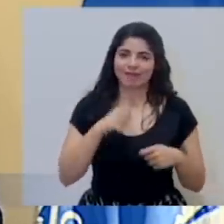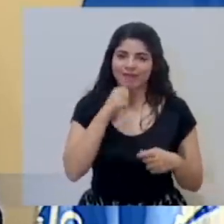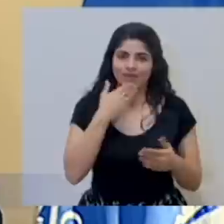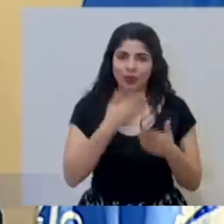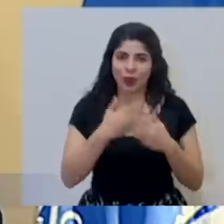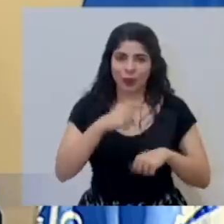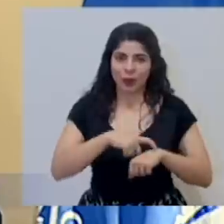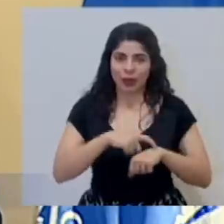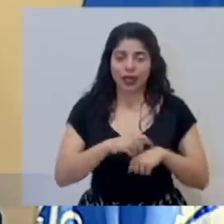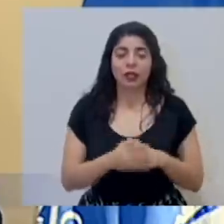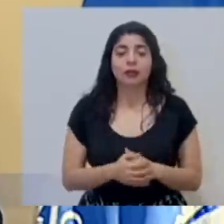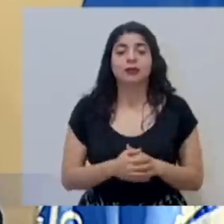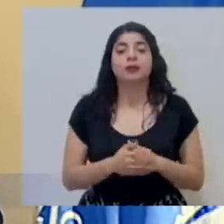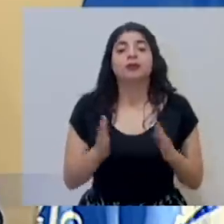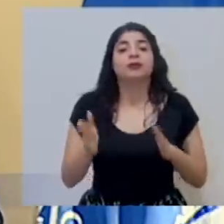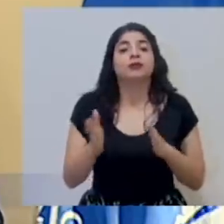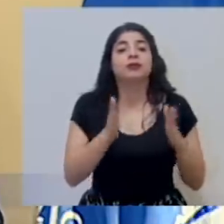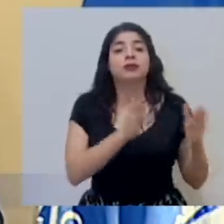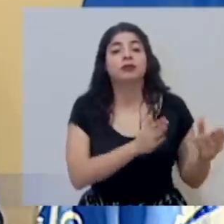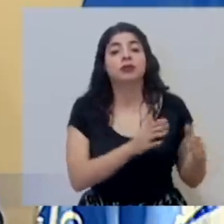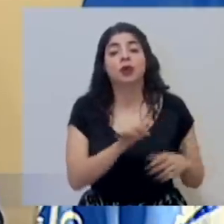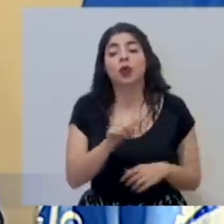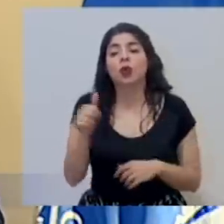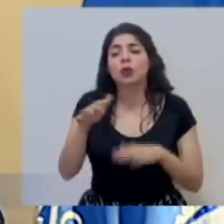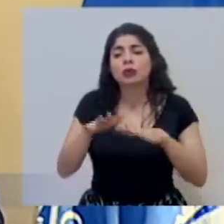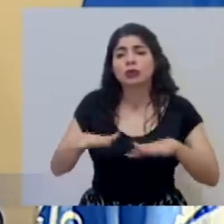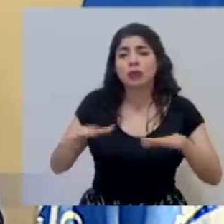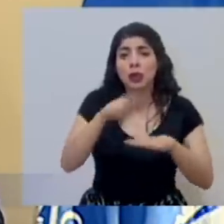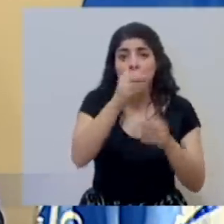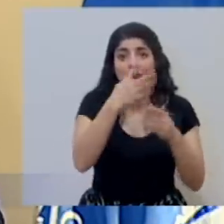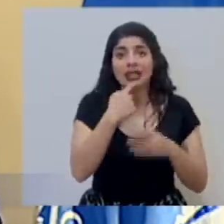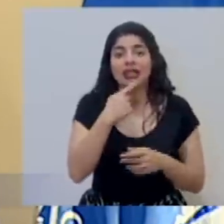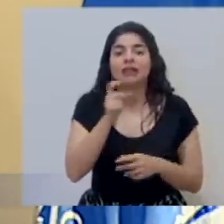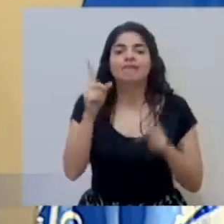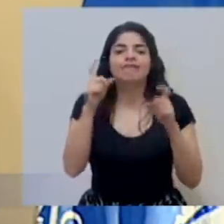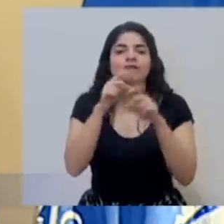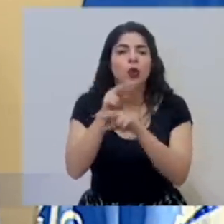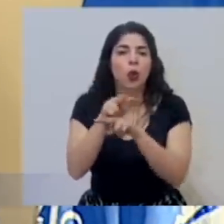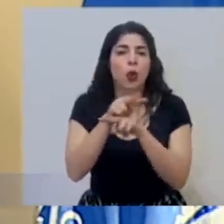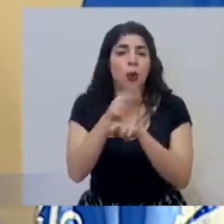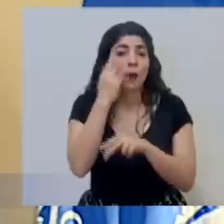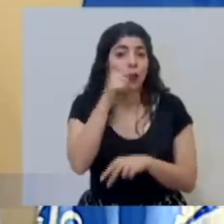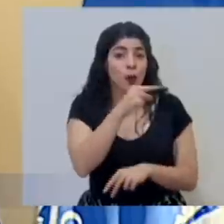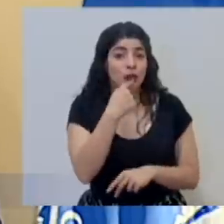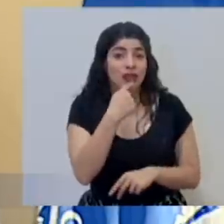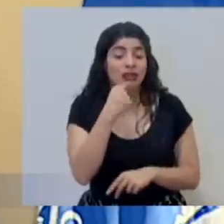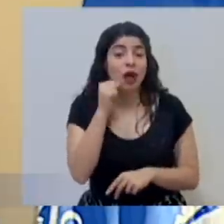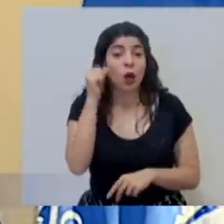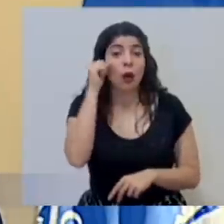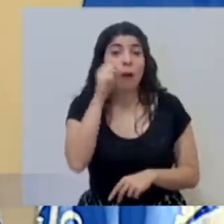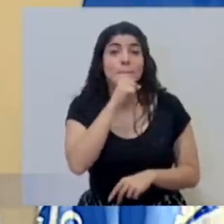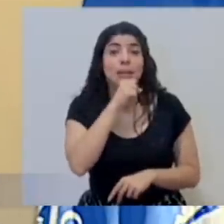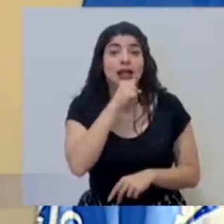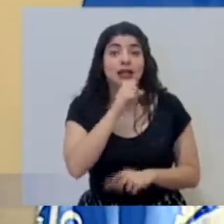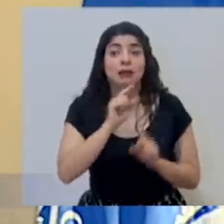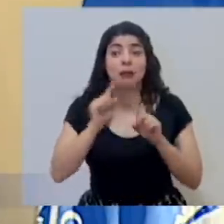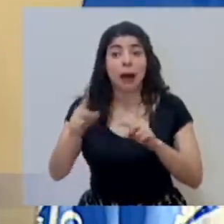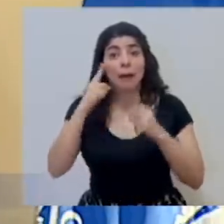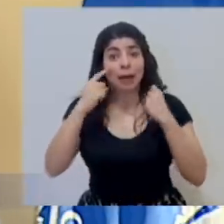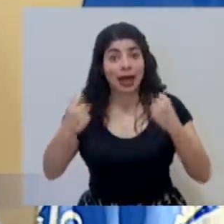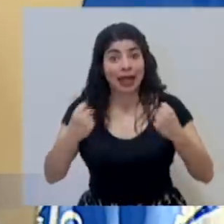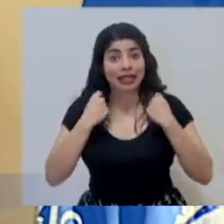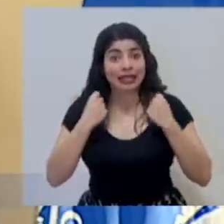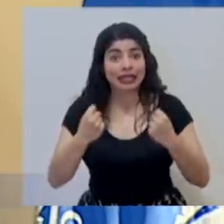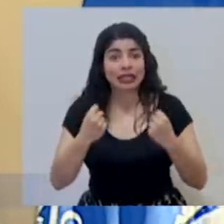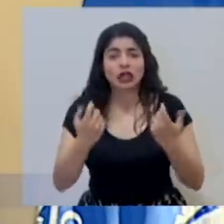Y con respecto a los espacios que usted menciona, en realidad hay una complejidad en supervisión porque si usted bien lo dice, que los adultos mayores puedan ejercitarse